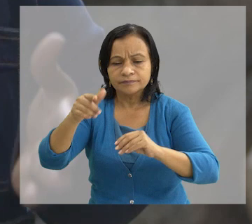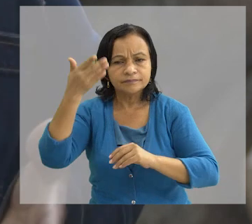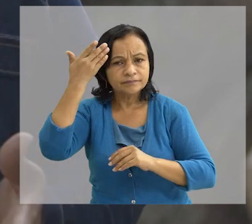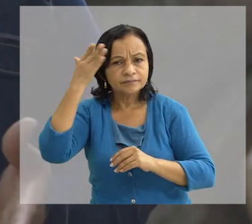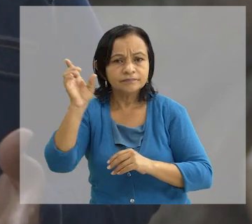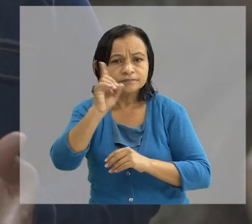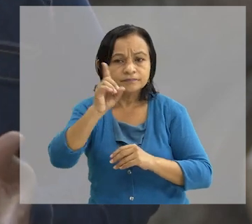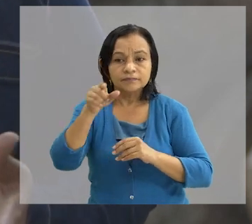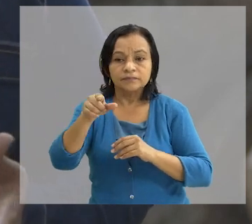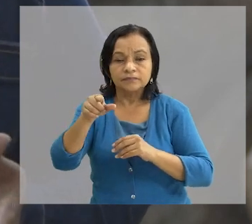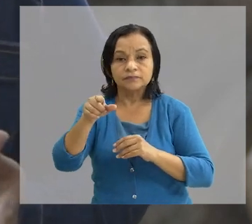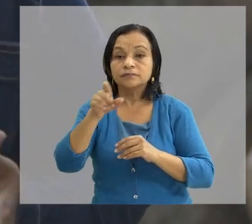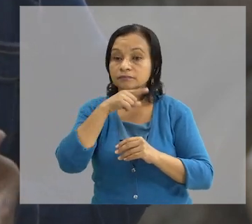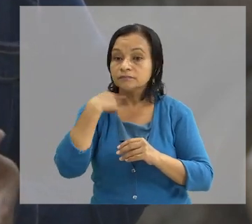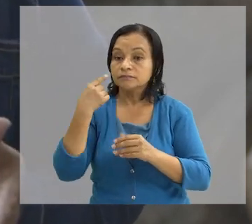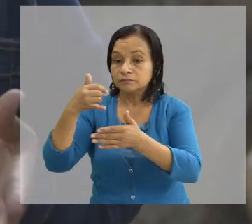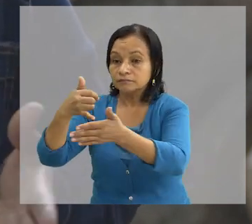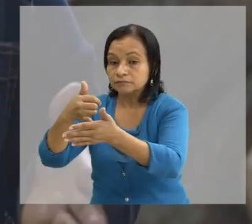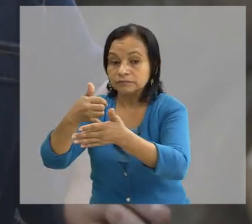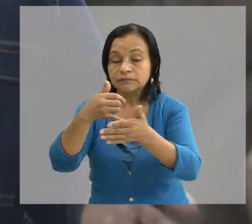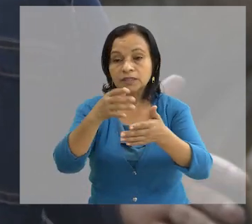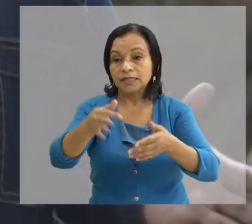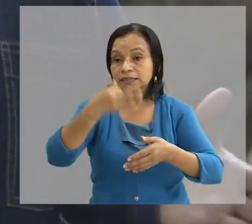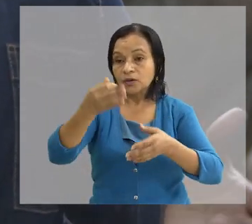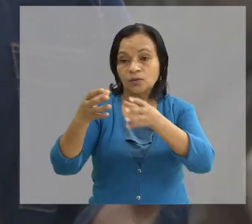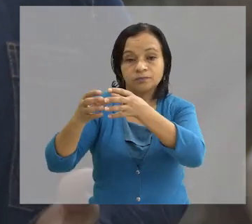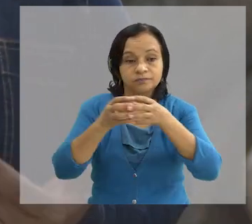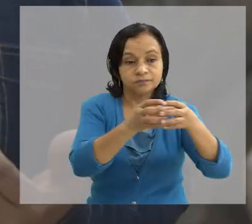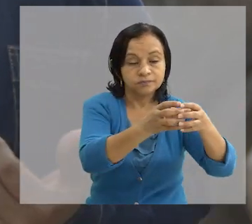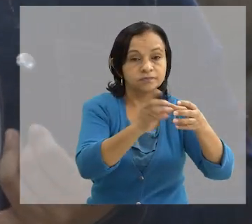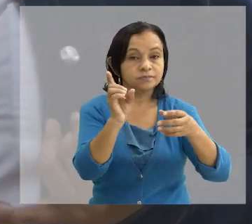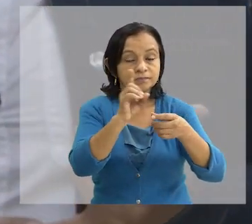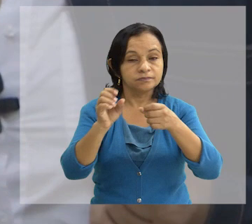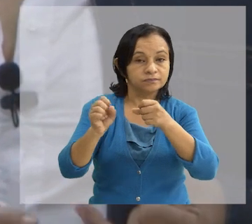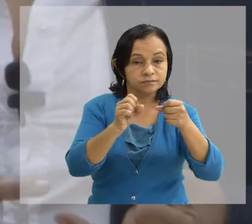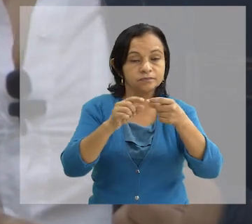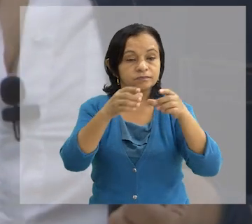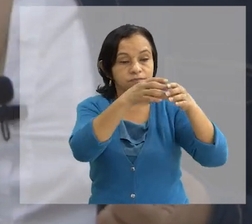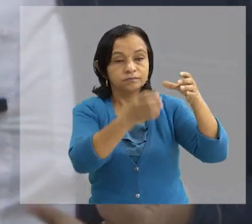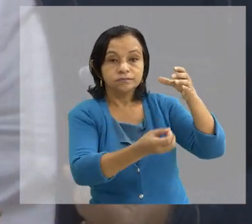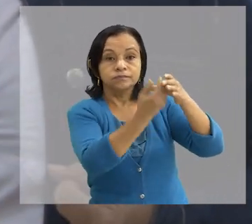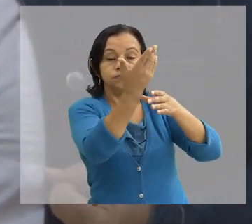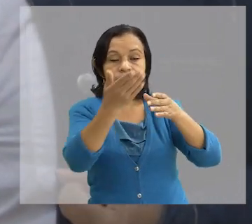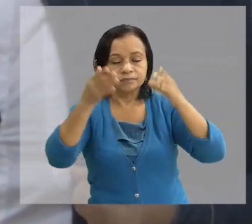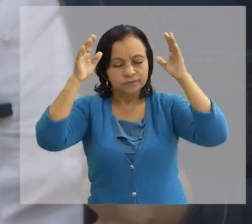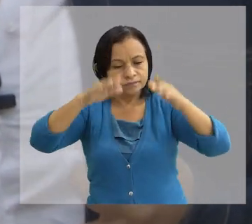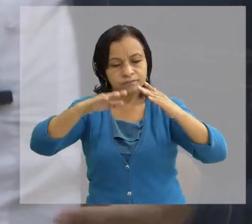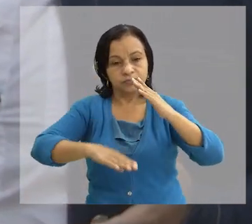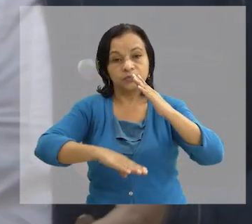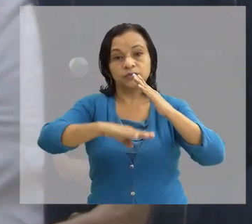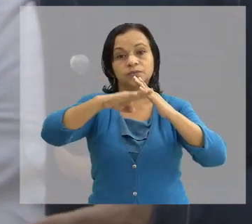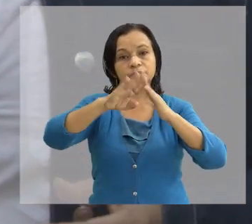qué lugares son los que realmente son seguros A la hora de un evento ya sea sísmico, volcánico, inundaciones